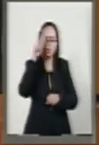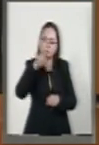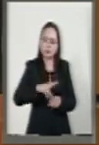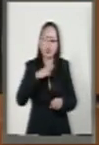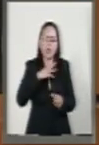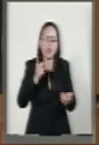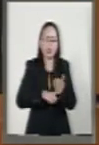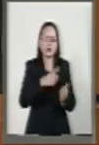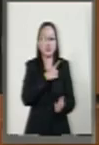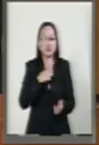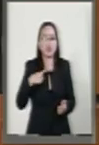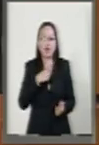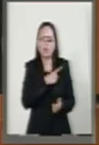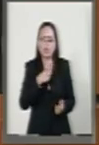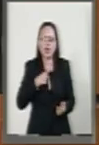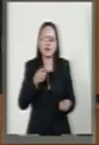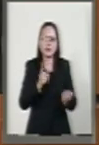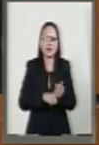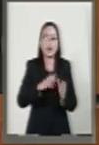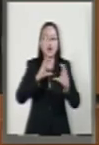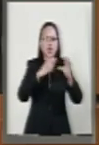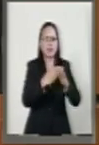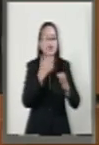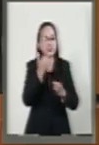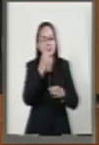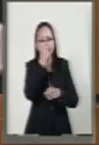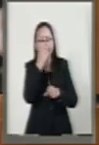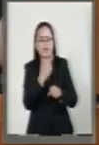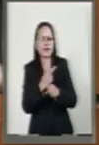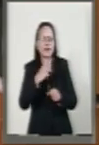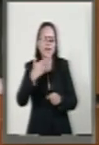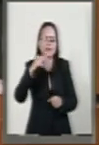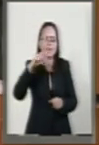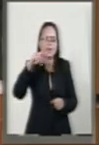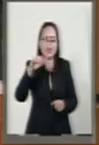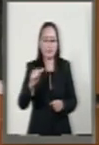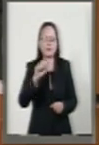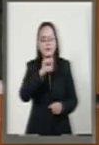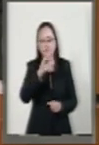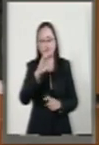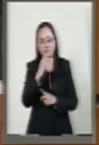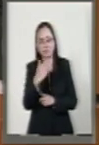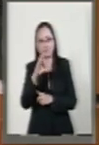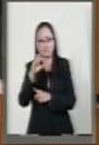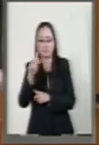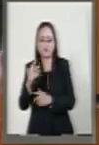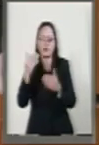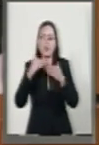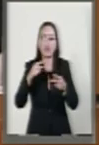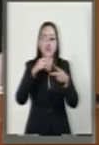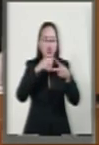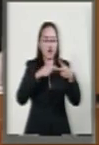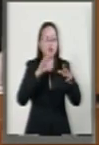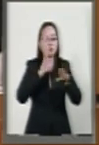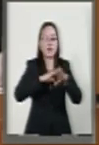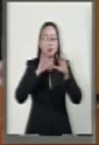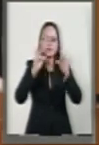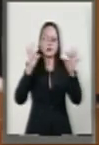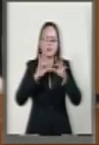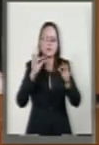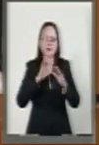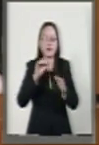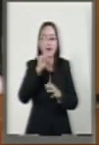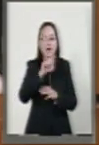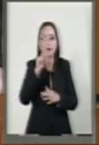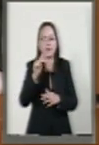deudas al Congreso y a la Secretaría de Hacienda. Por último, últimas dos aclaraciones. Las APPs, por